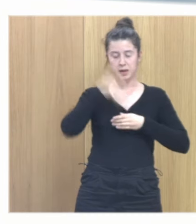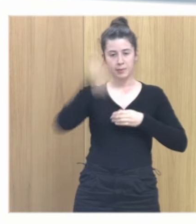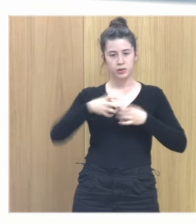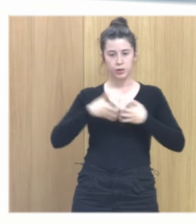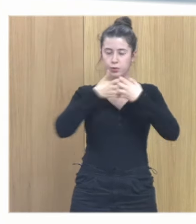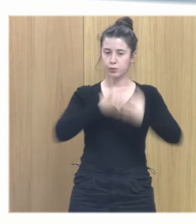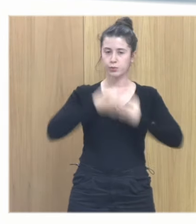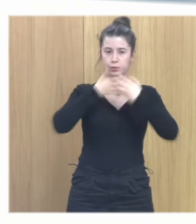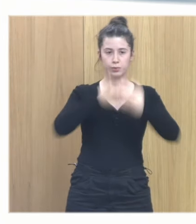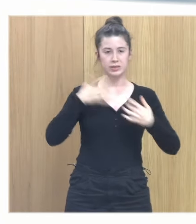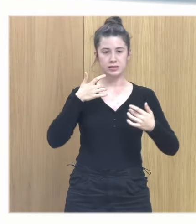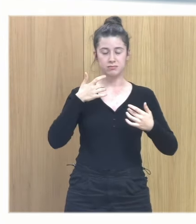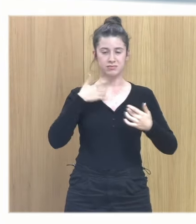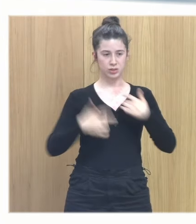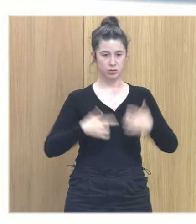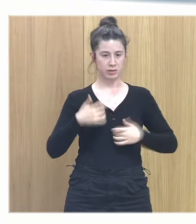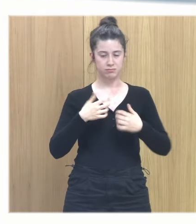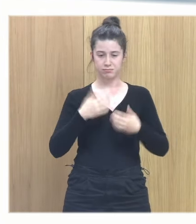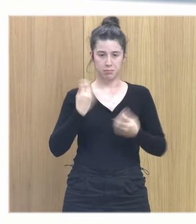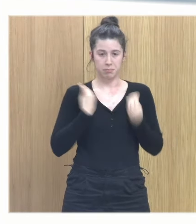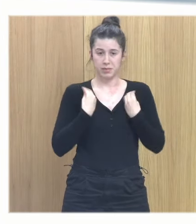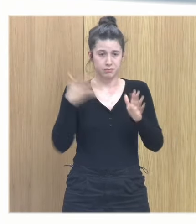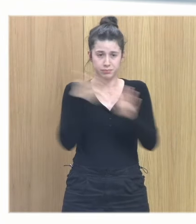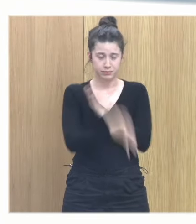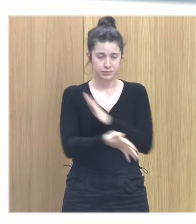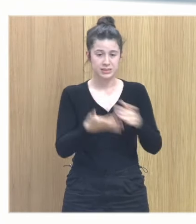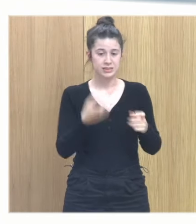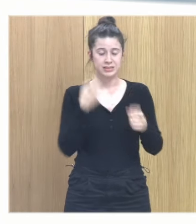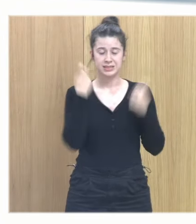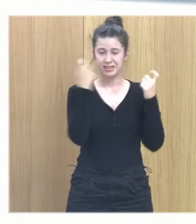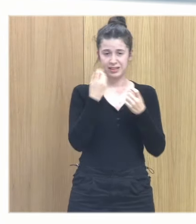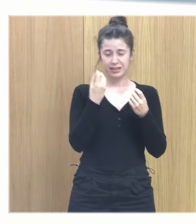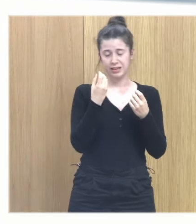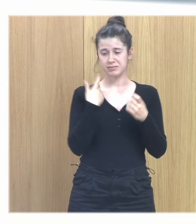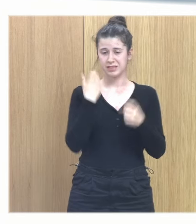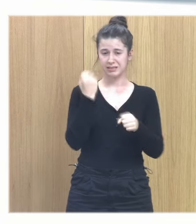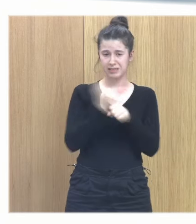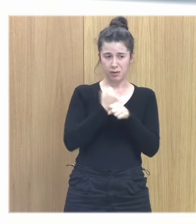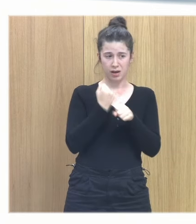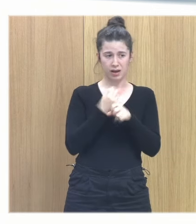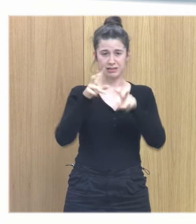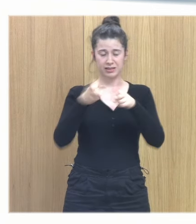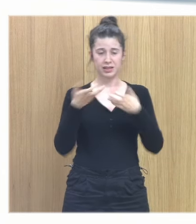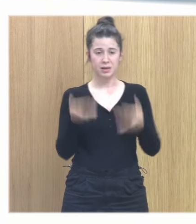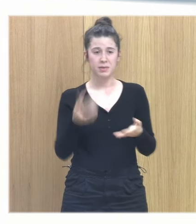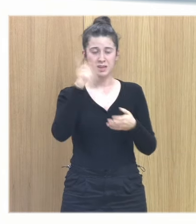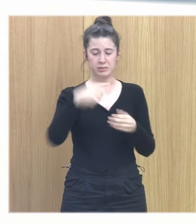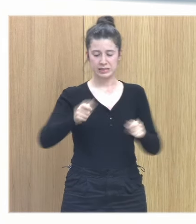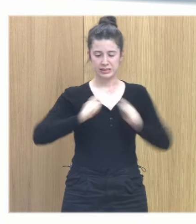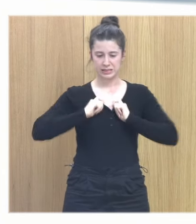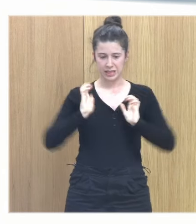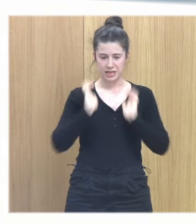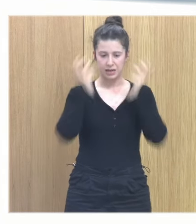sintomatología toda su vida y hay que trabajar la aceptación de eso hay que trabajar la rabia que se supone hay que trabajar el